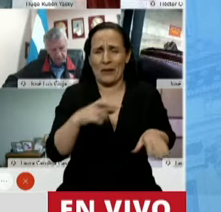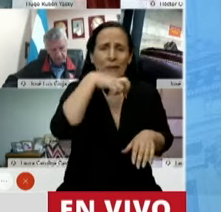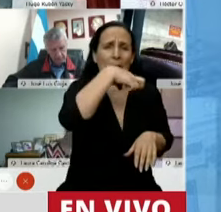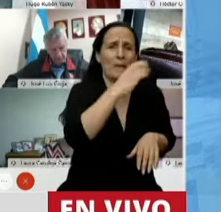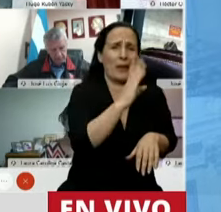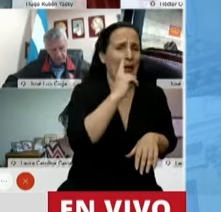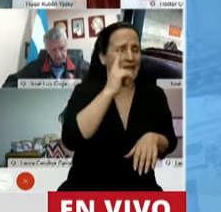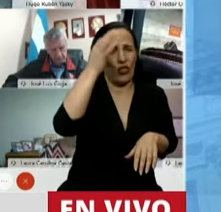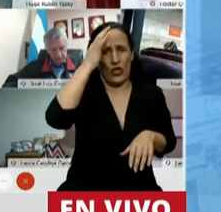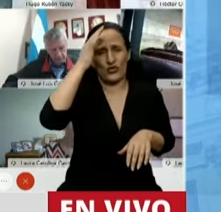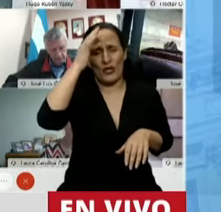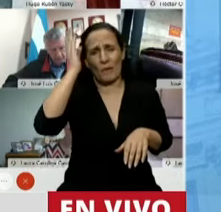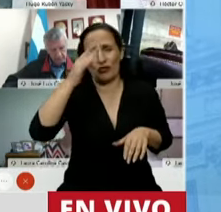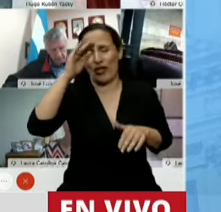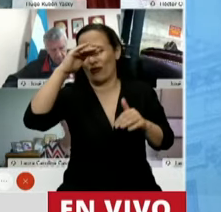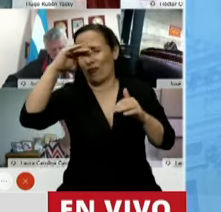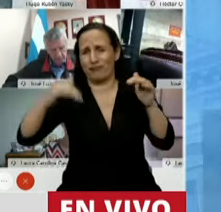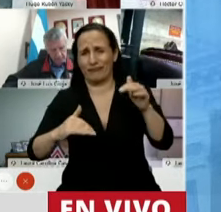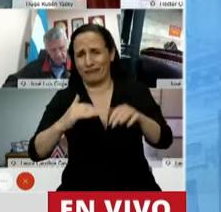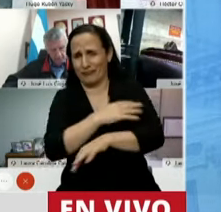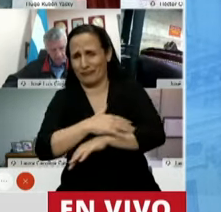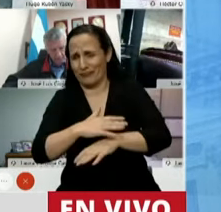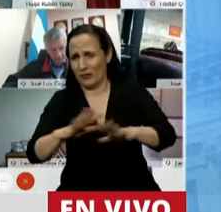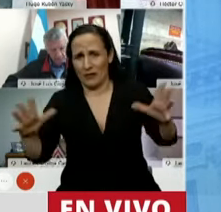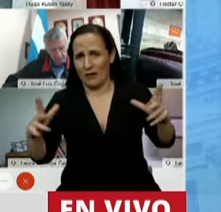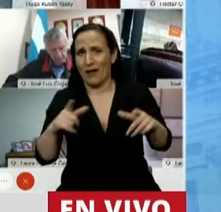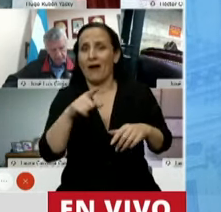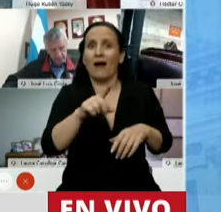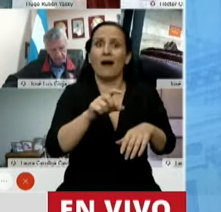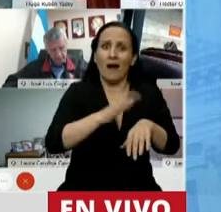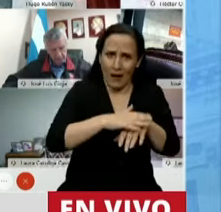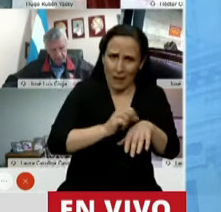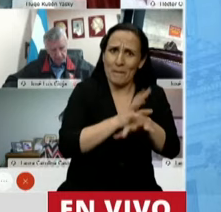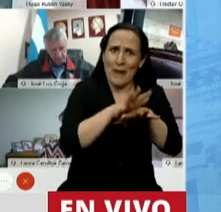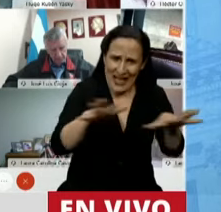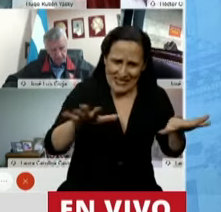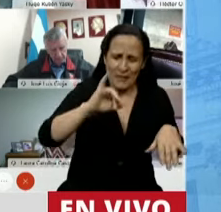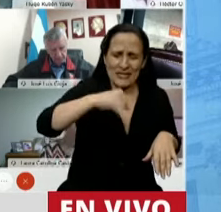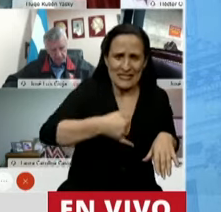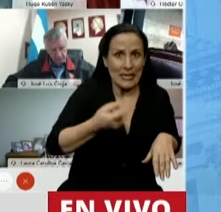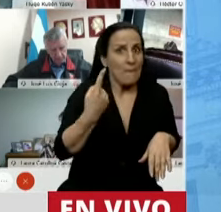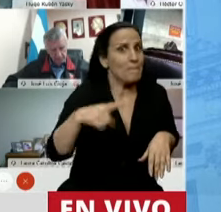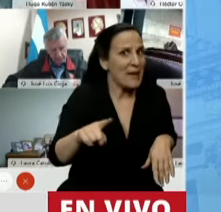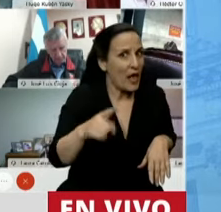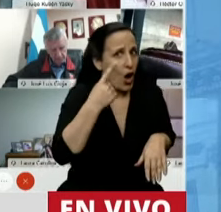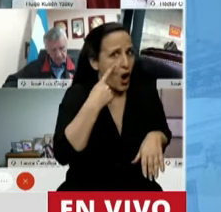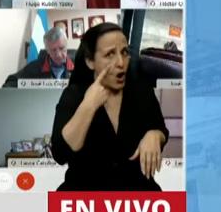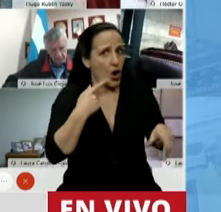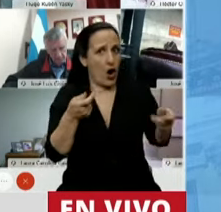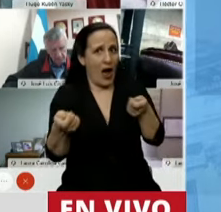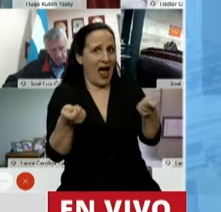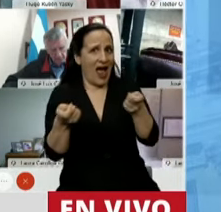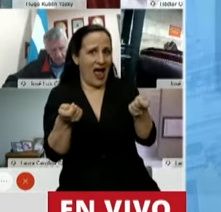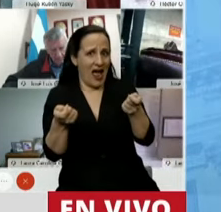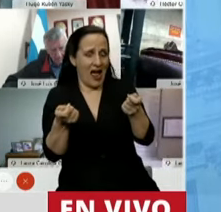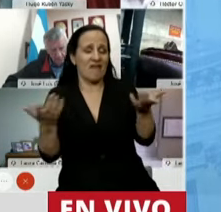del PBI. No podemos negar la situación de la pandemia. Pero tampoco podemos negar la administración de la pandemia. Que es la